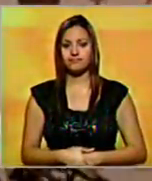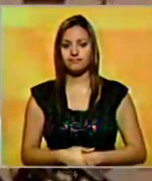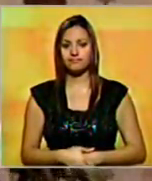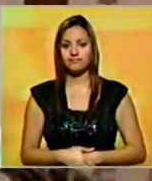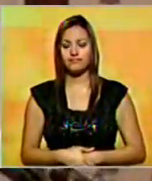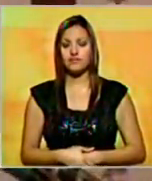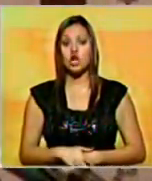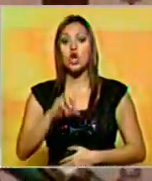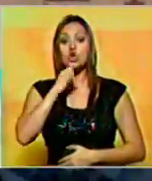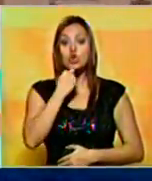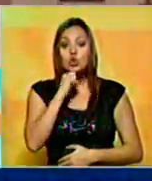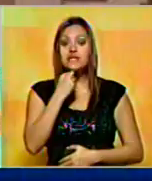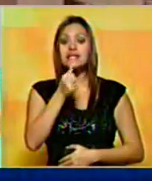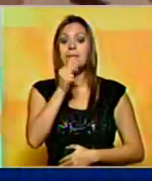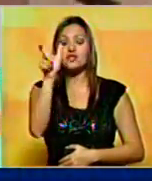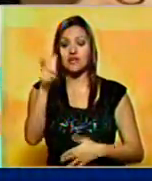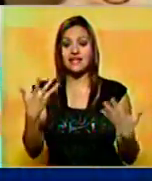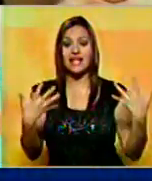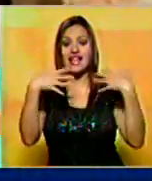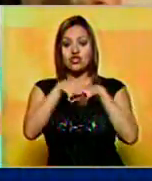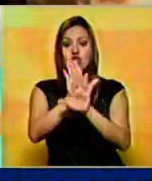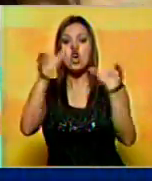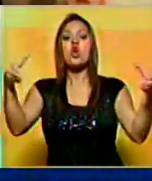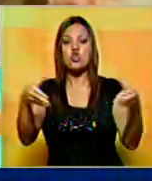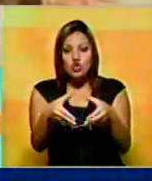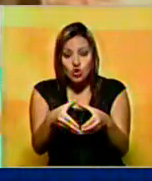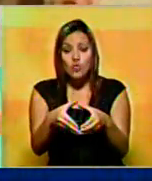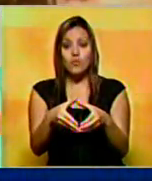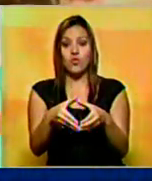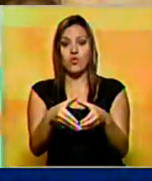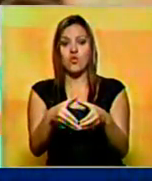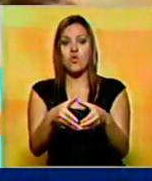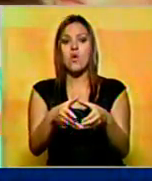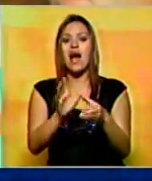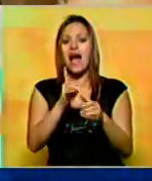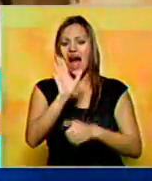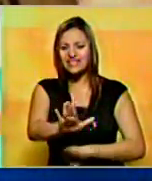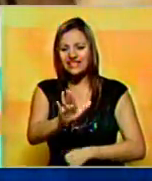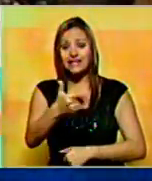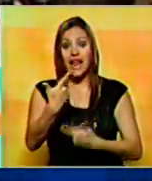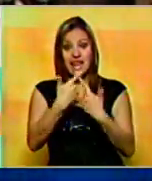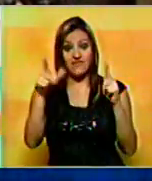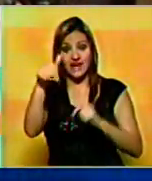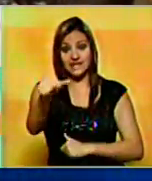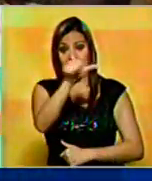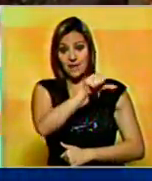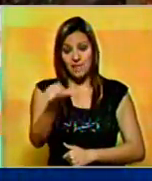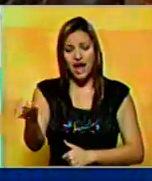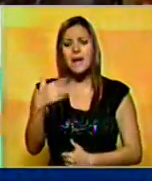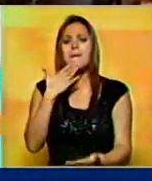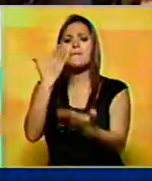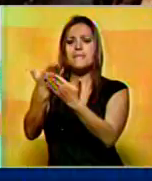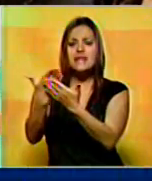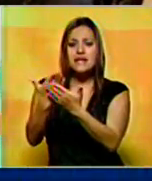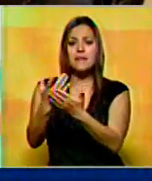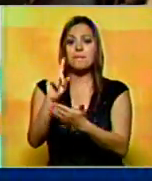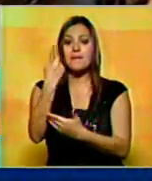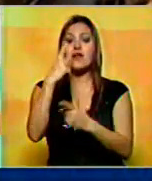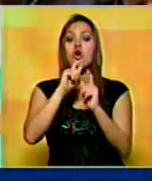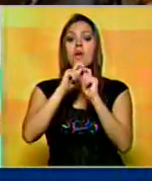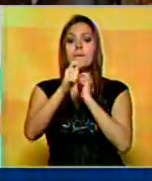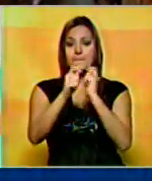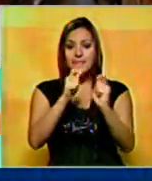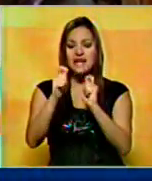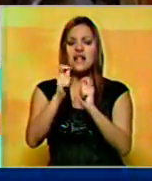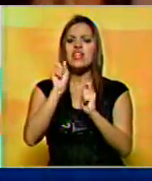En Rusia, las integrantes de la banda de punk rock, Puzzle Riot, liberadas esta semana, pidieron en su primera rueda de prensa